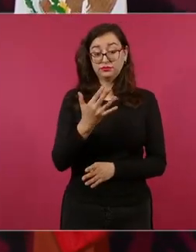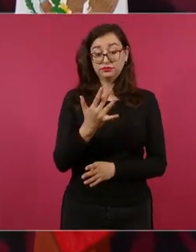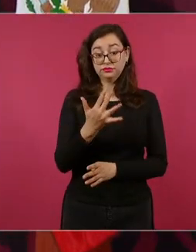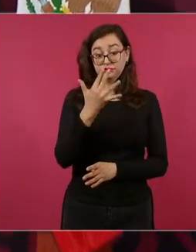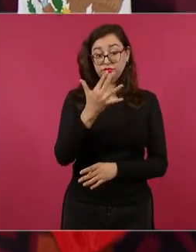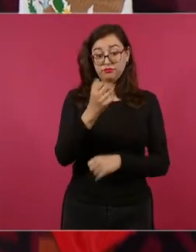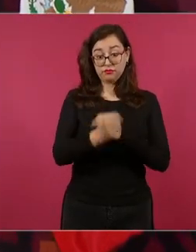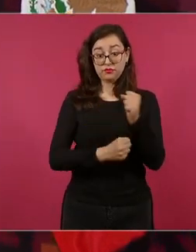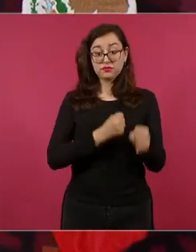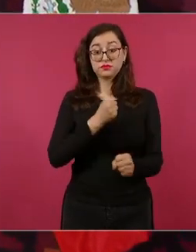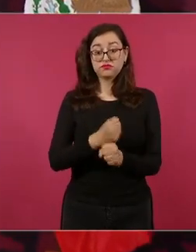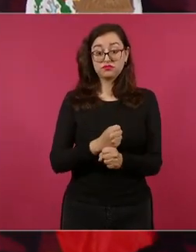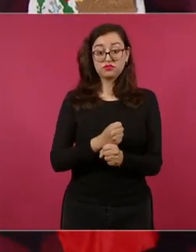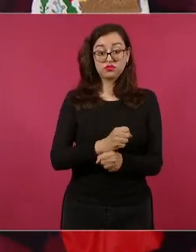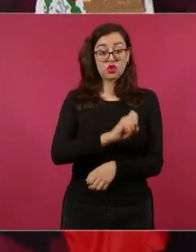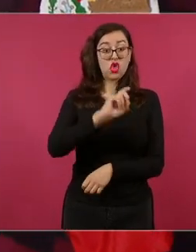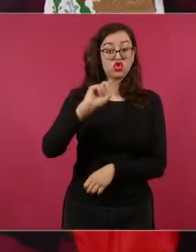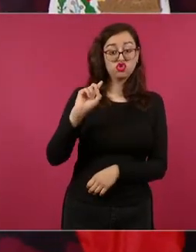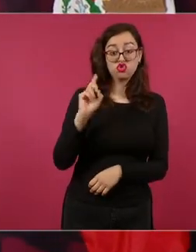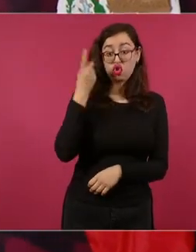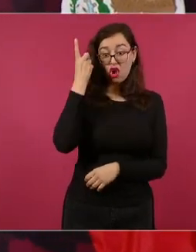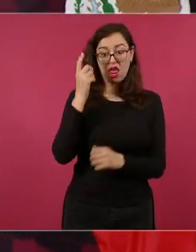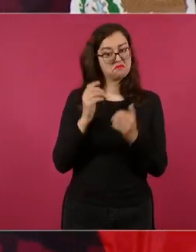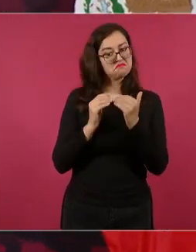siempre se devaluaba el peso